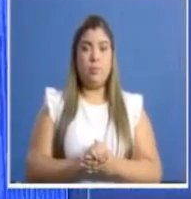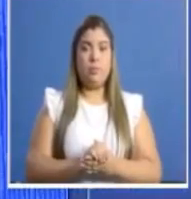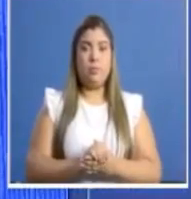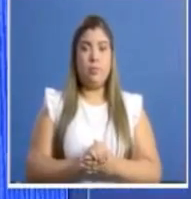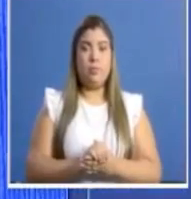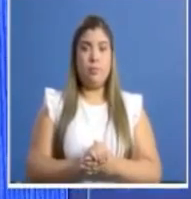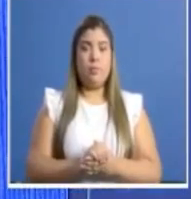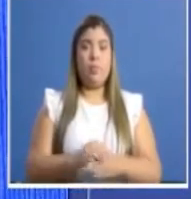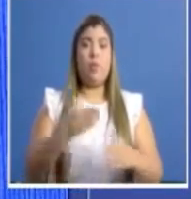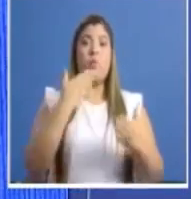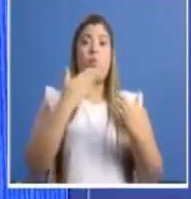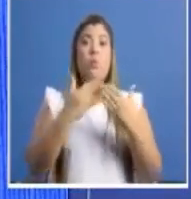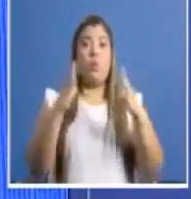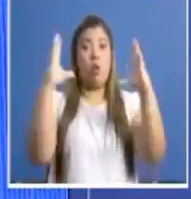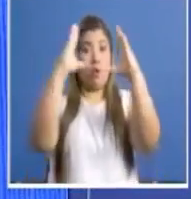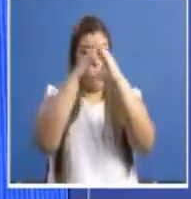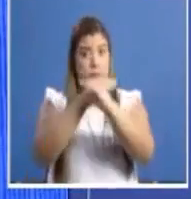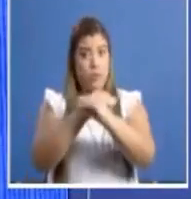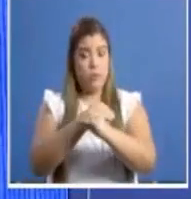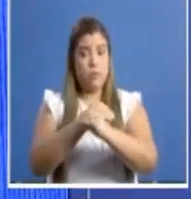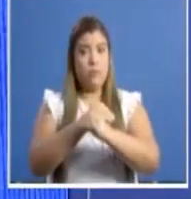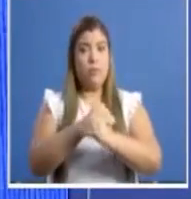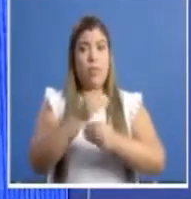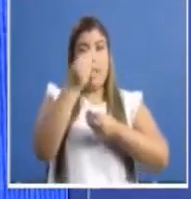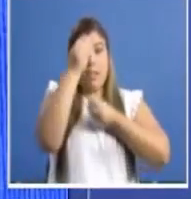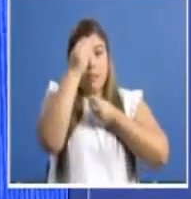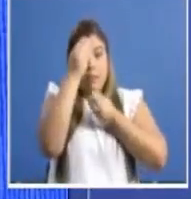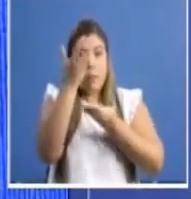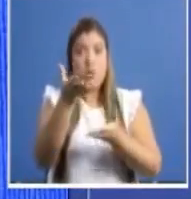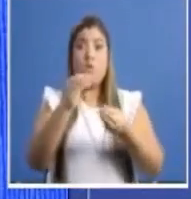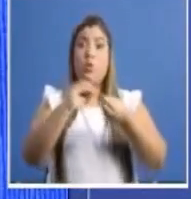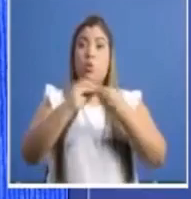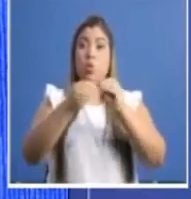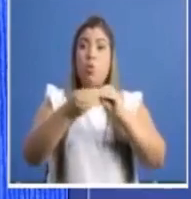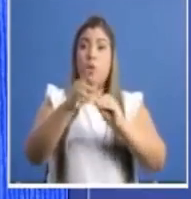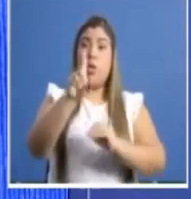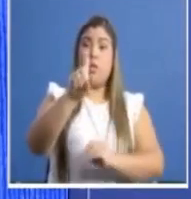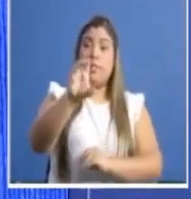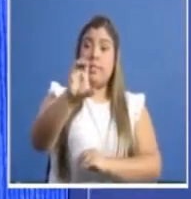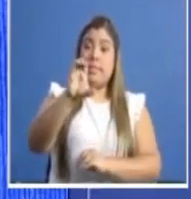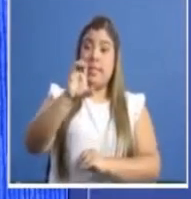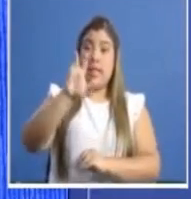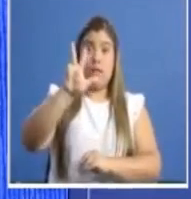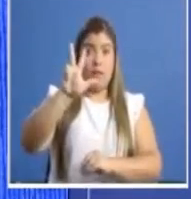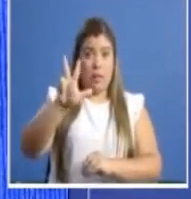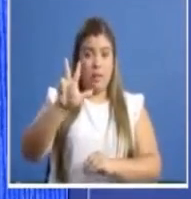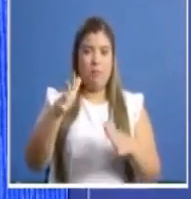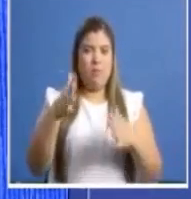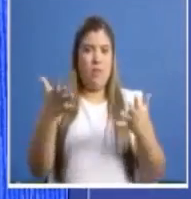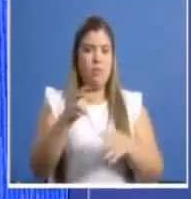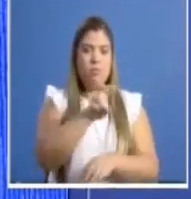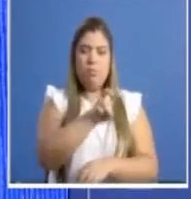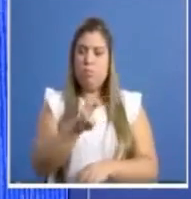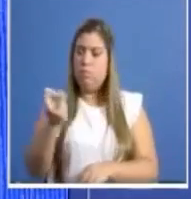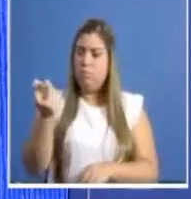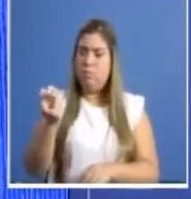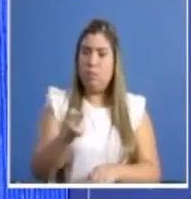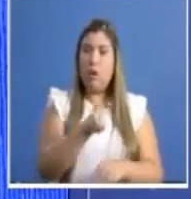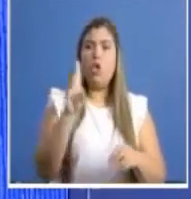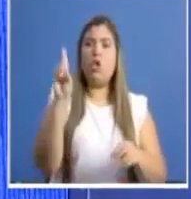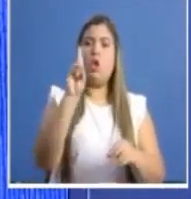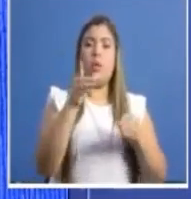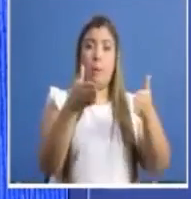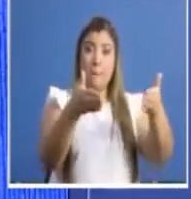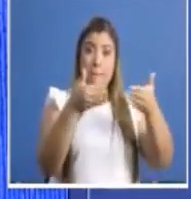Muy buenas noches. Comunicado 103, movilidad restringida en Panamá y Panamá